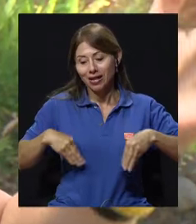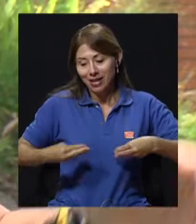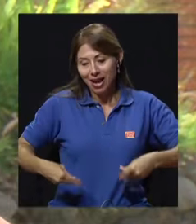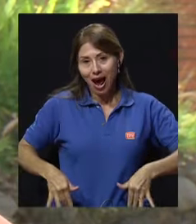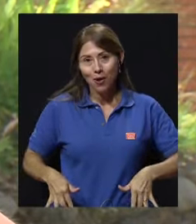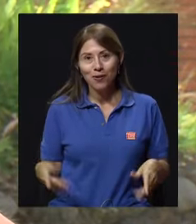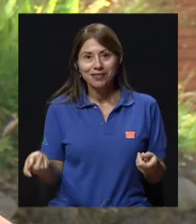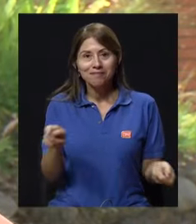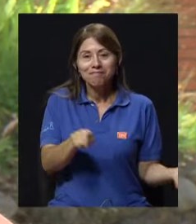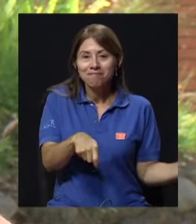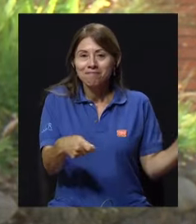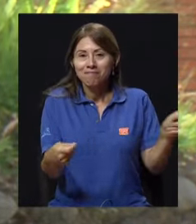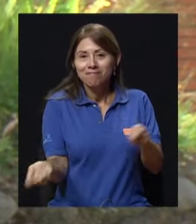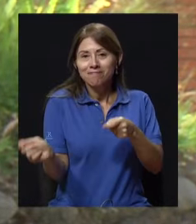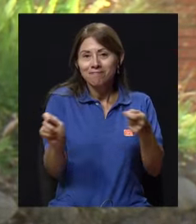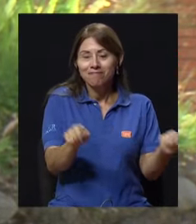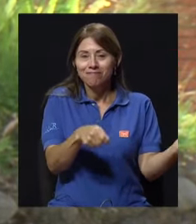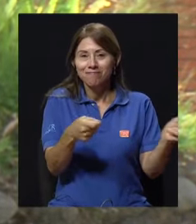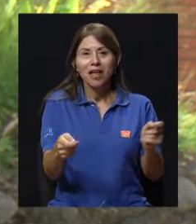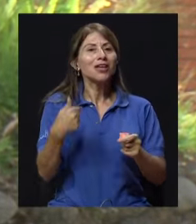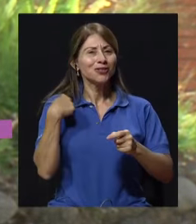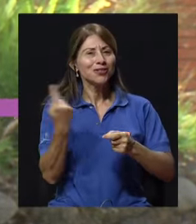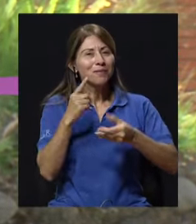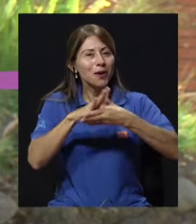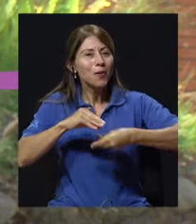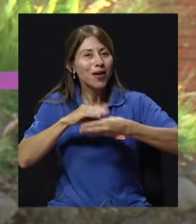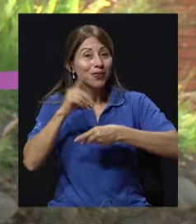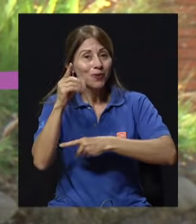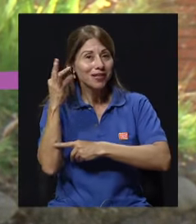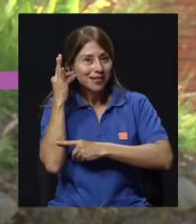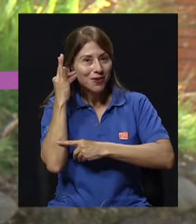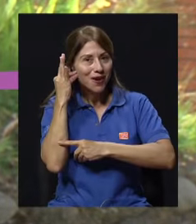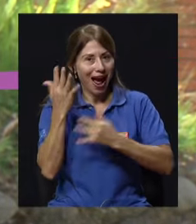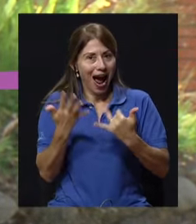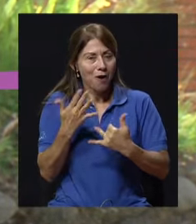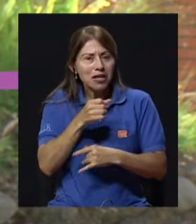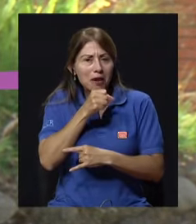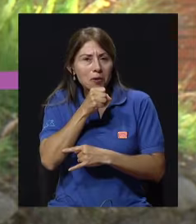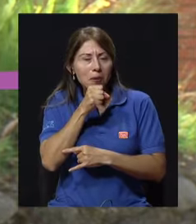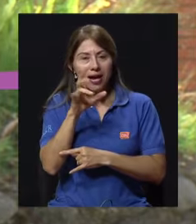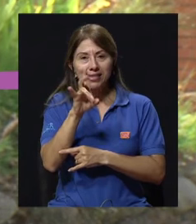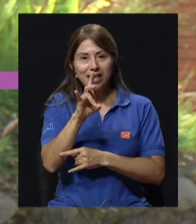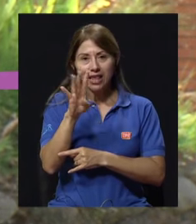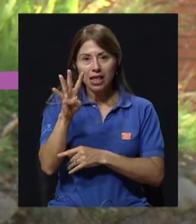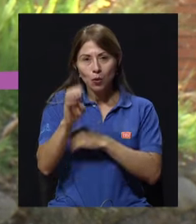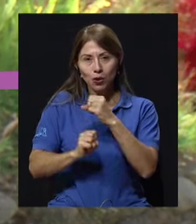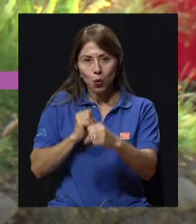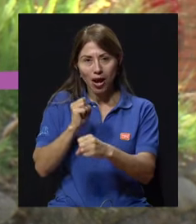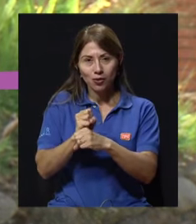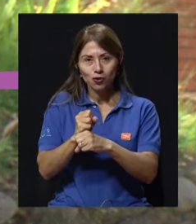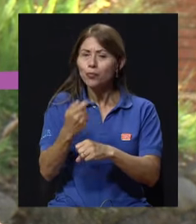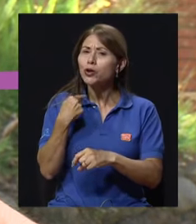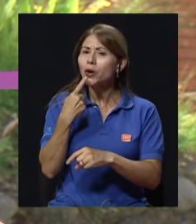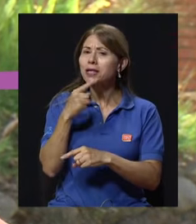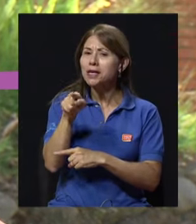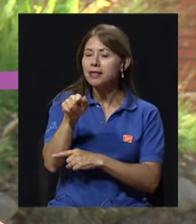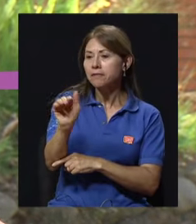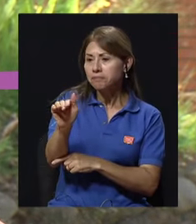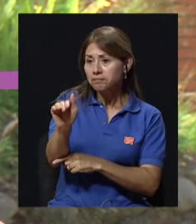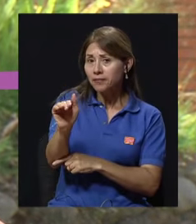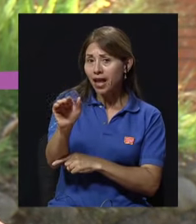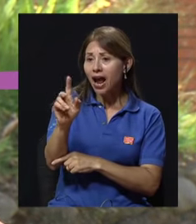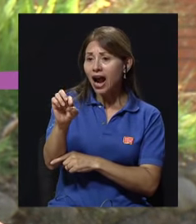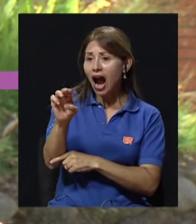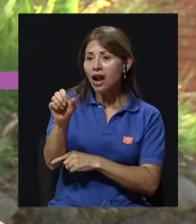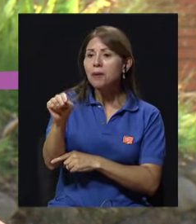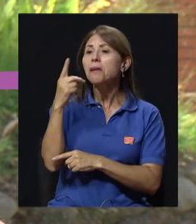movimientos de en agua y todo. Y yo siempre cuento la anécdota de una señora que tiene ahorita 74 años. Yo llegaba y le decía,